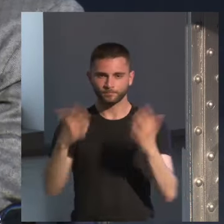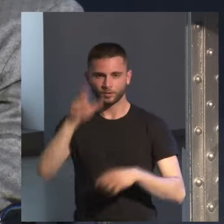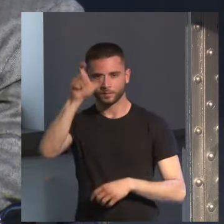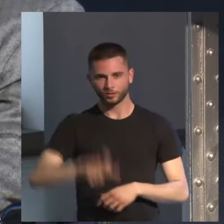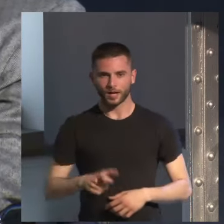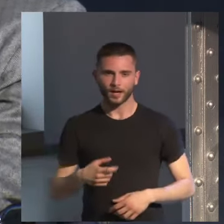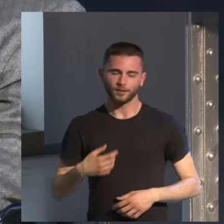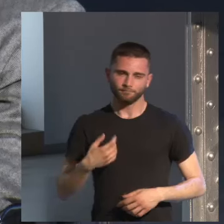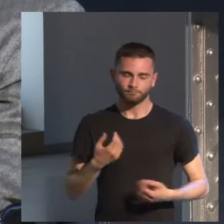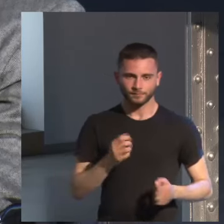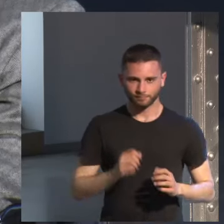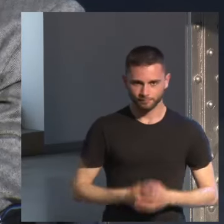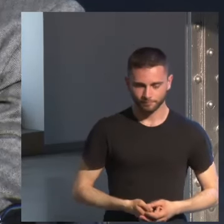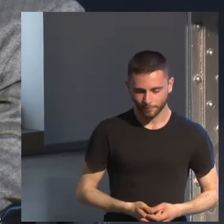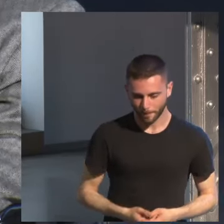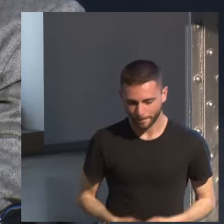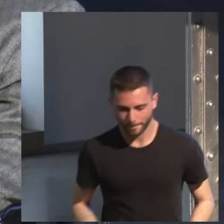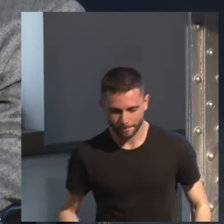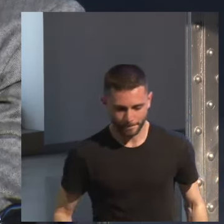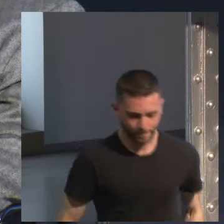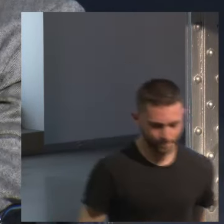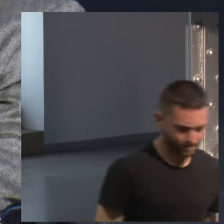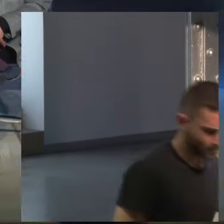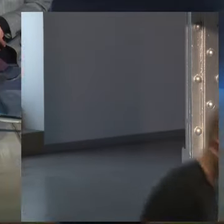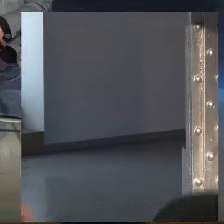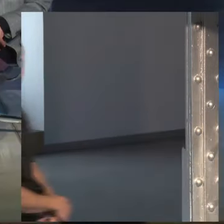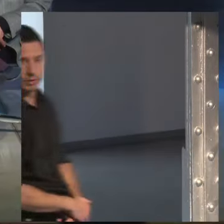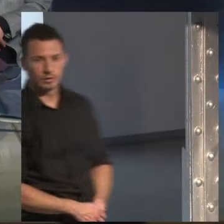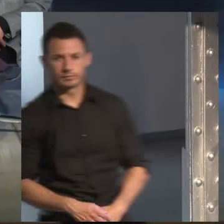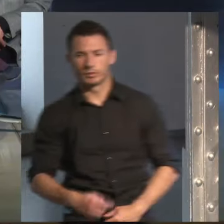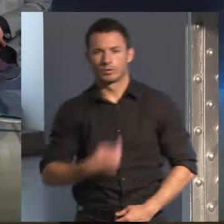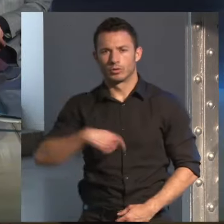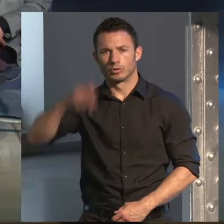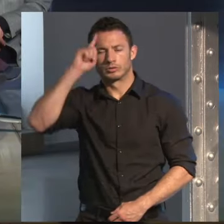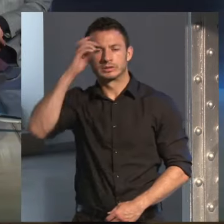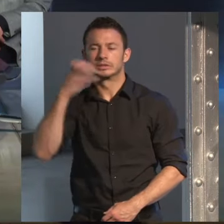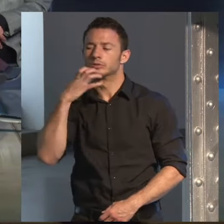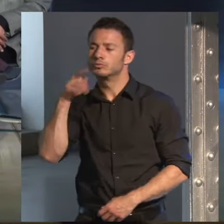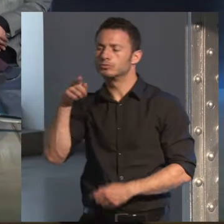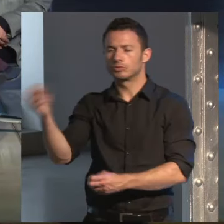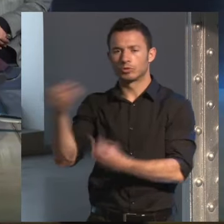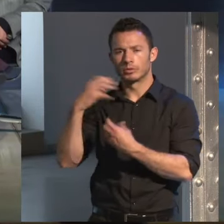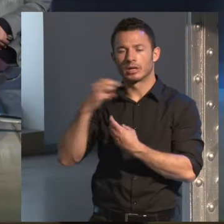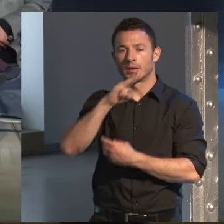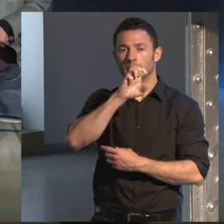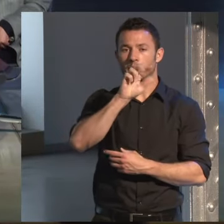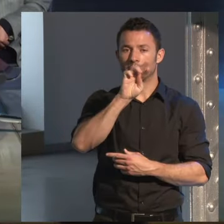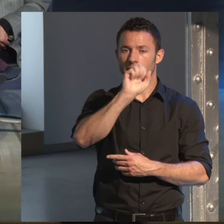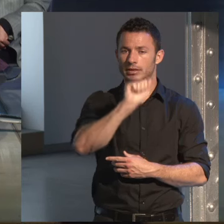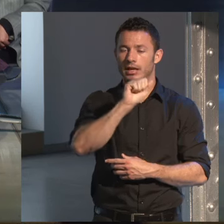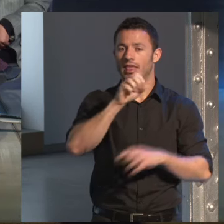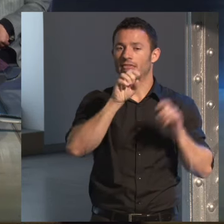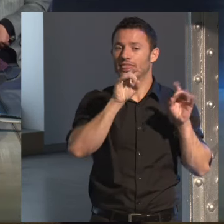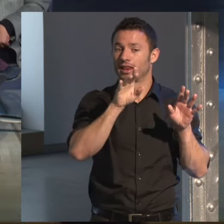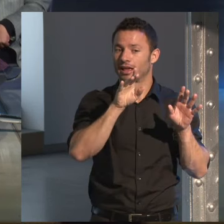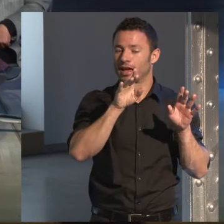gracias no sé si si eras tú Alicia que me comentabas hace tiempo que que no es que Petra Delicado se pareciera a